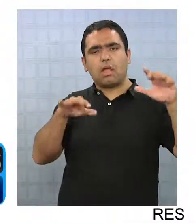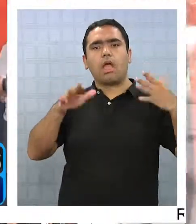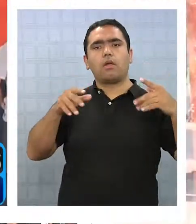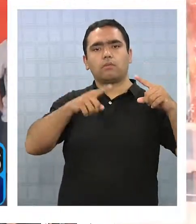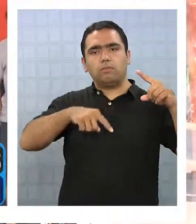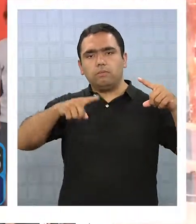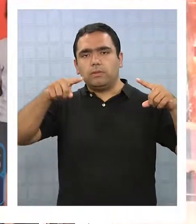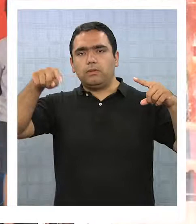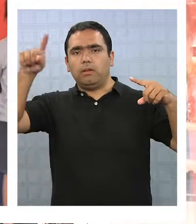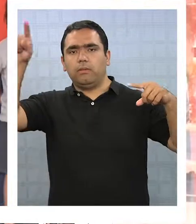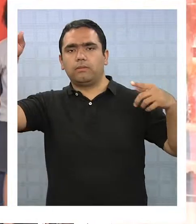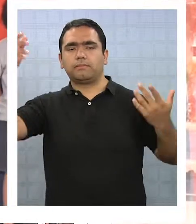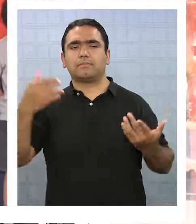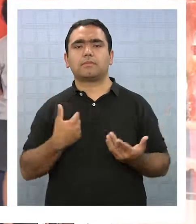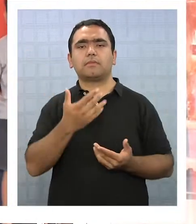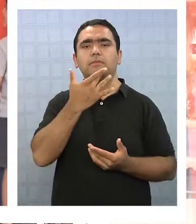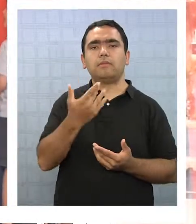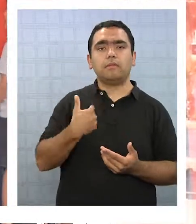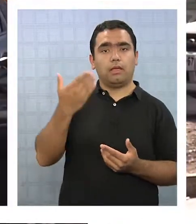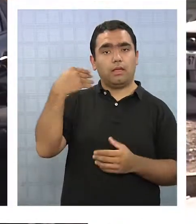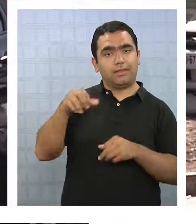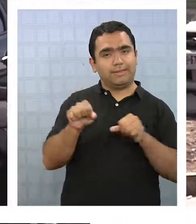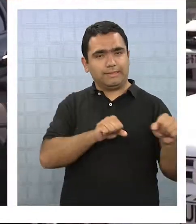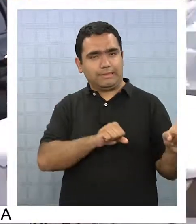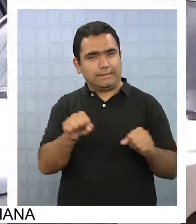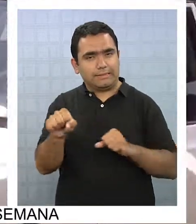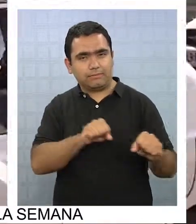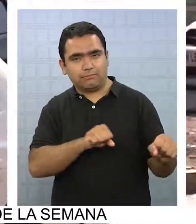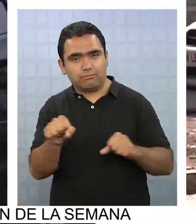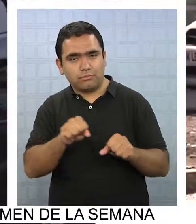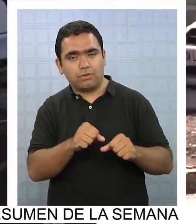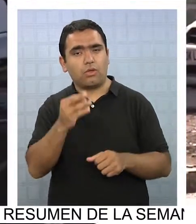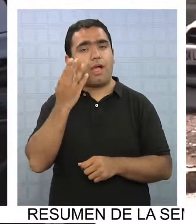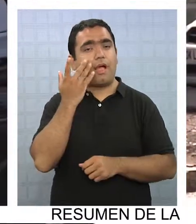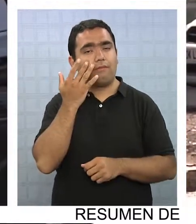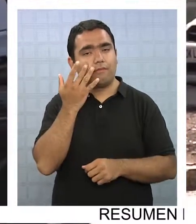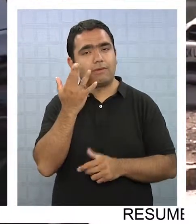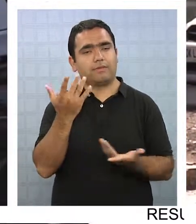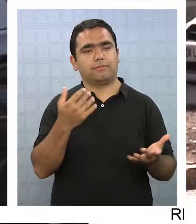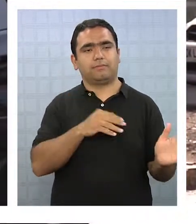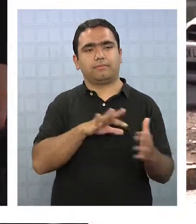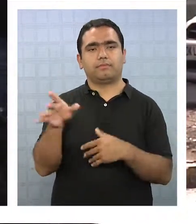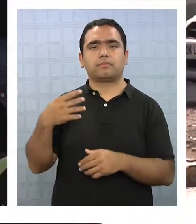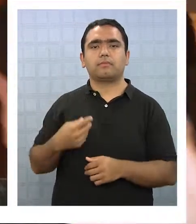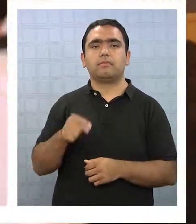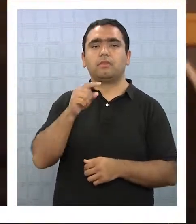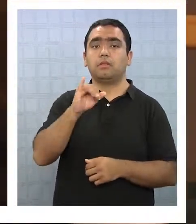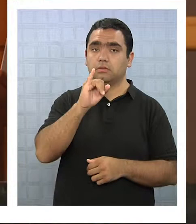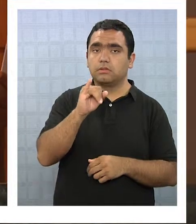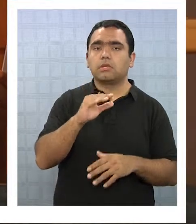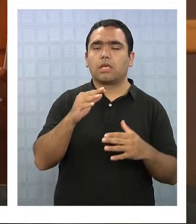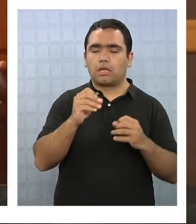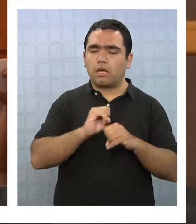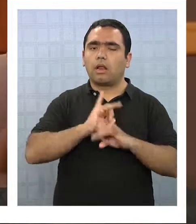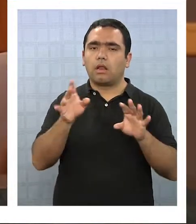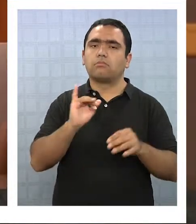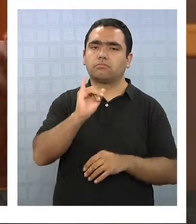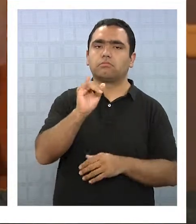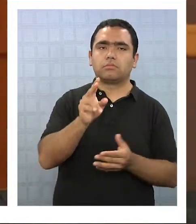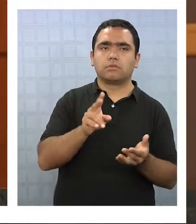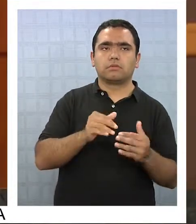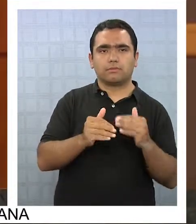luego de una notoria baja experimentada con posterioridad a los sismos de abril. Claramente hay una reactivación. Sí, es verdad